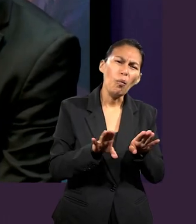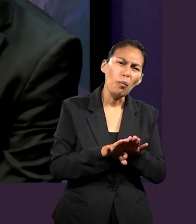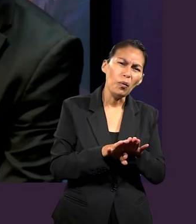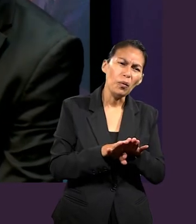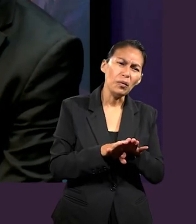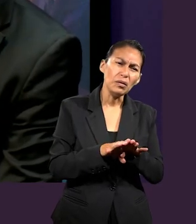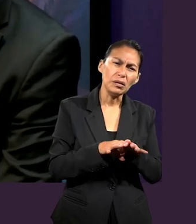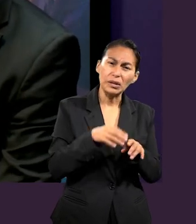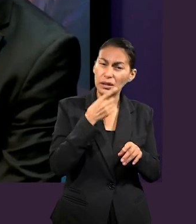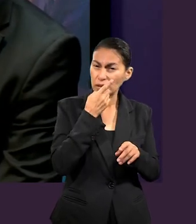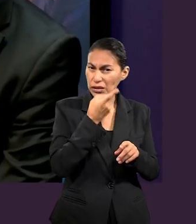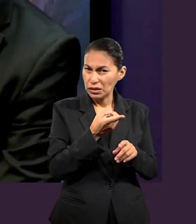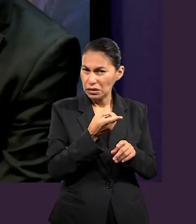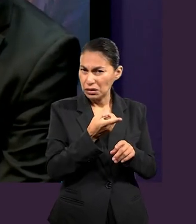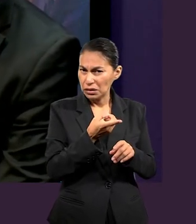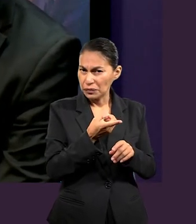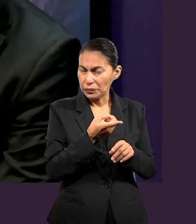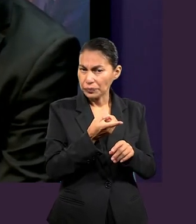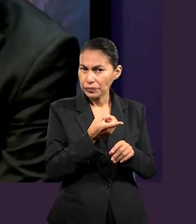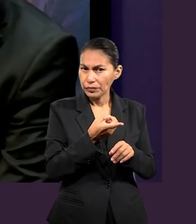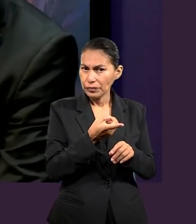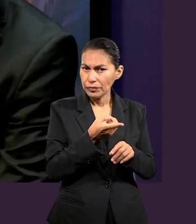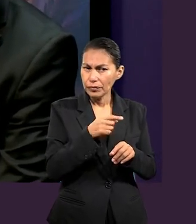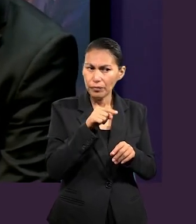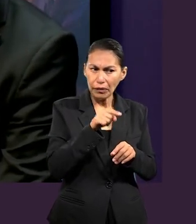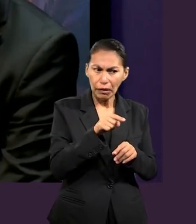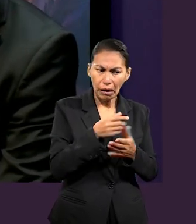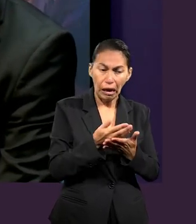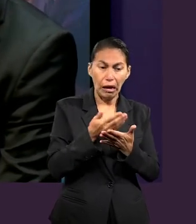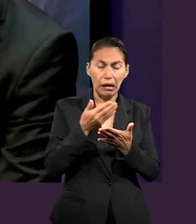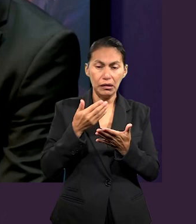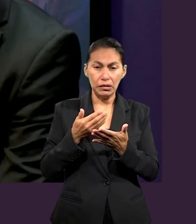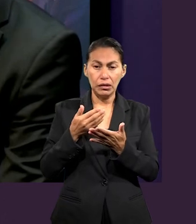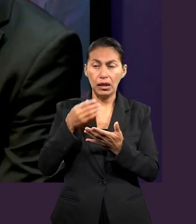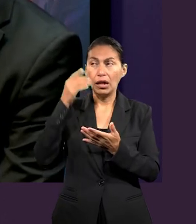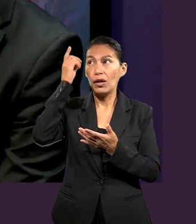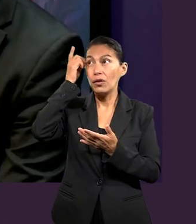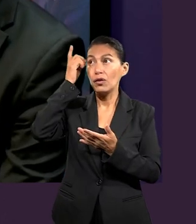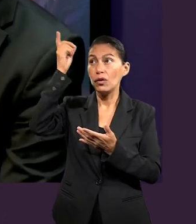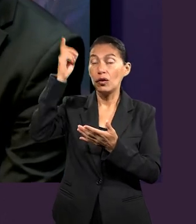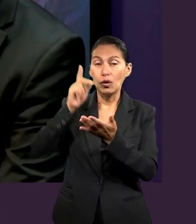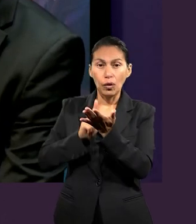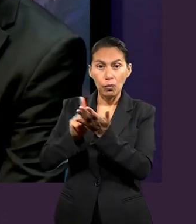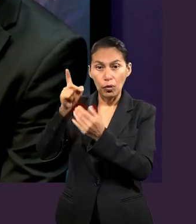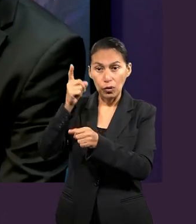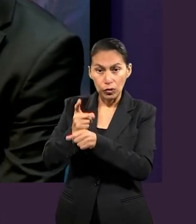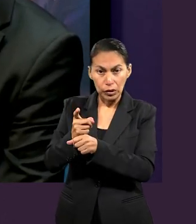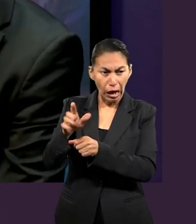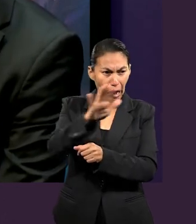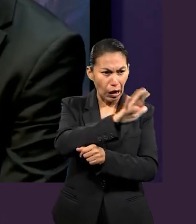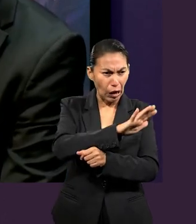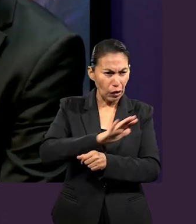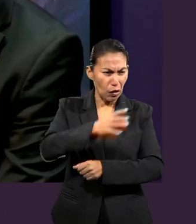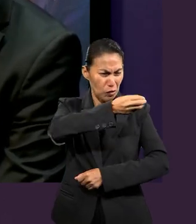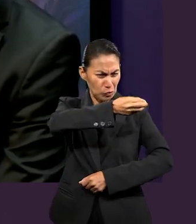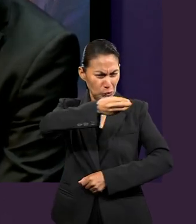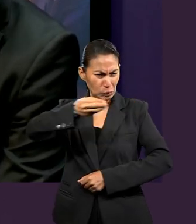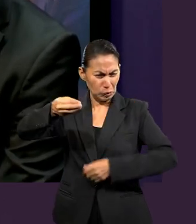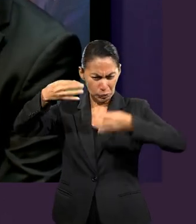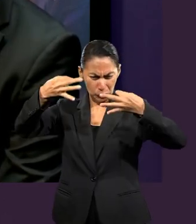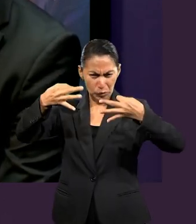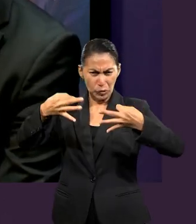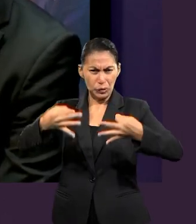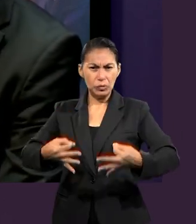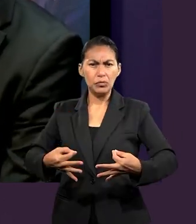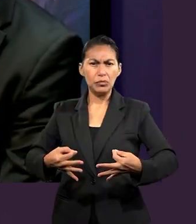palabras como predestinación o cosas de ese estilo para decir que la voluntad de Dios rige todo lo que somos